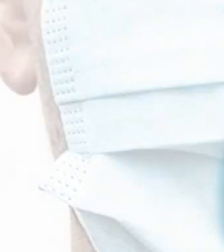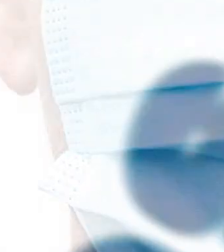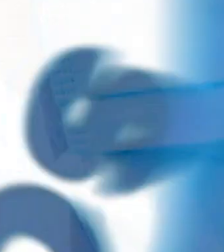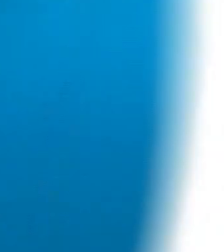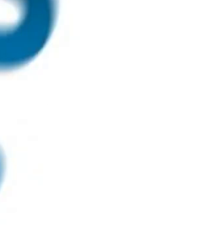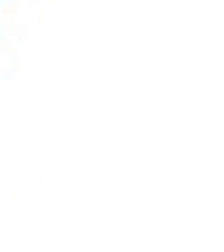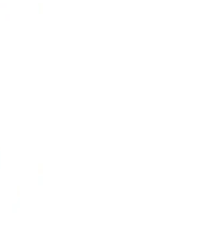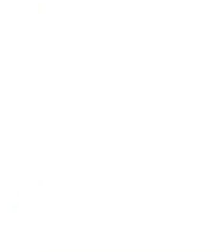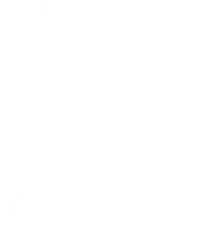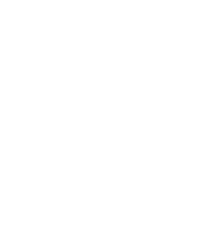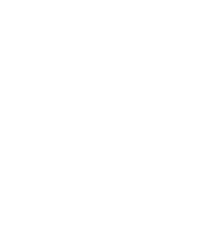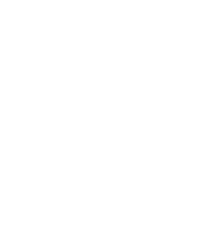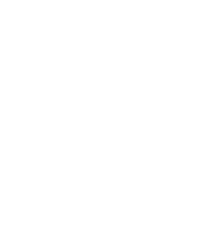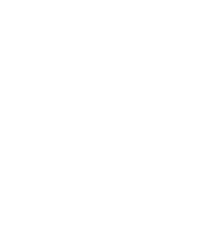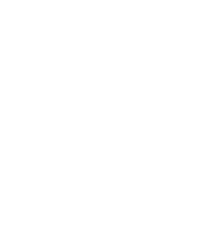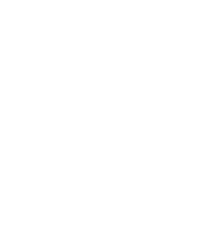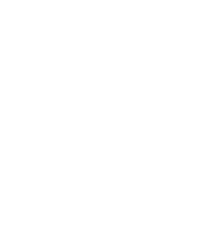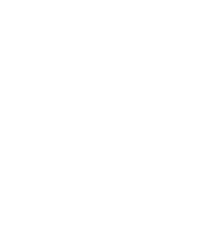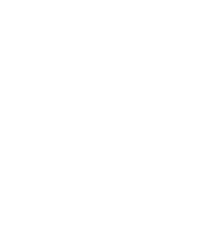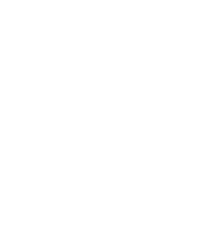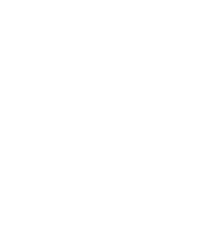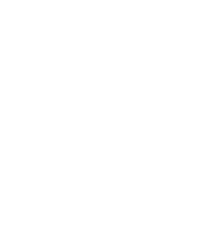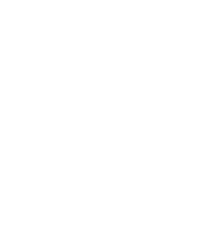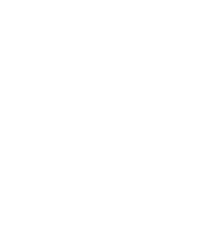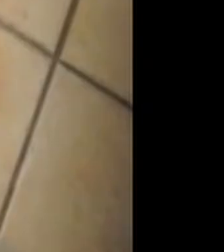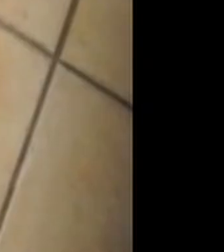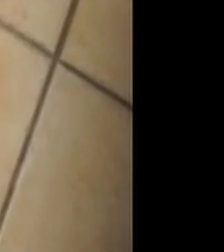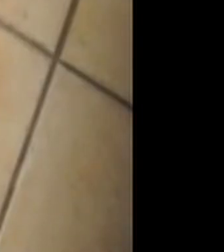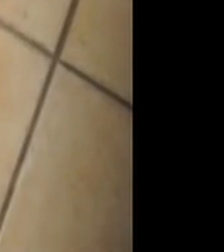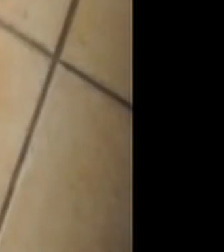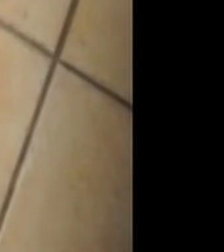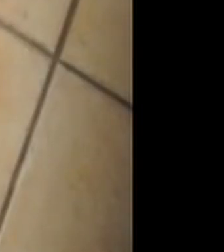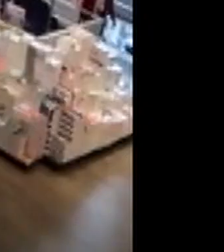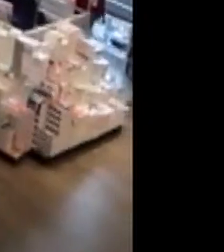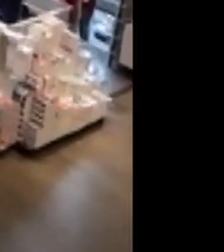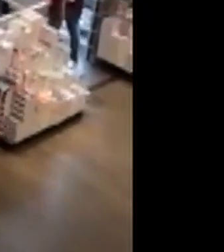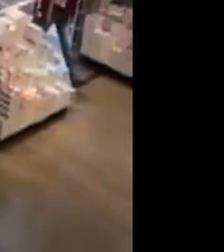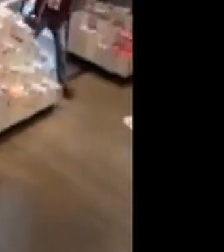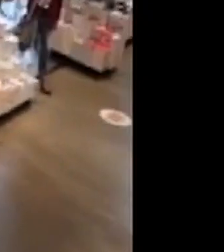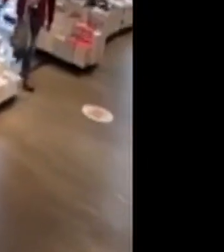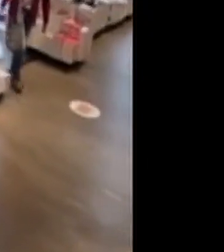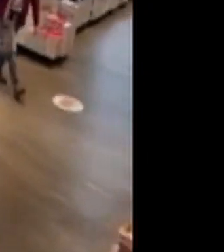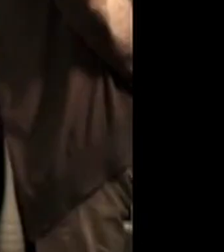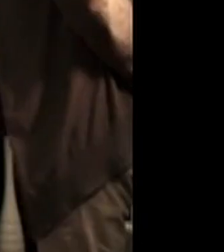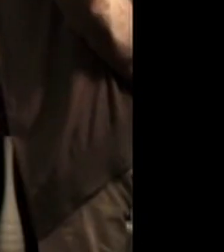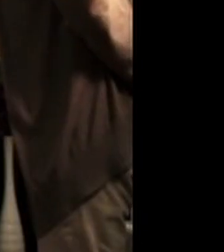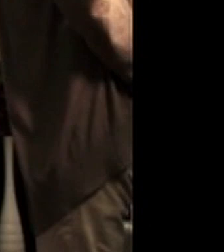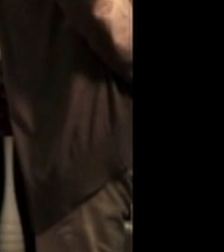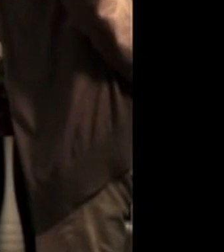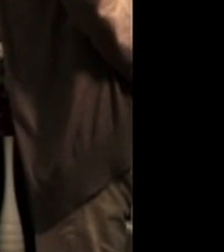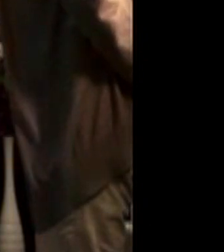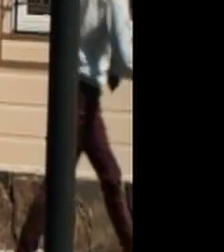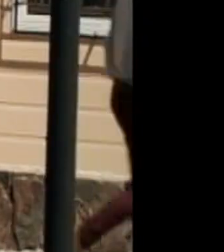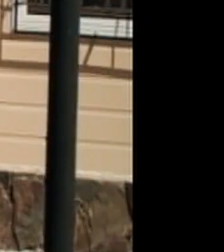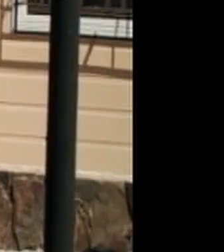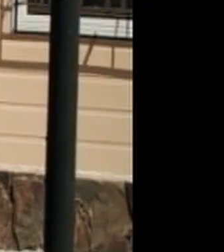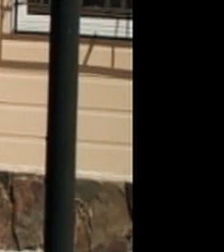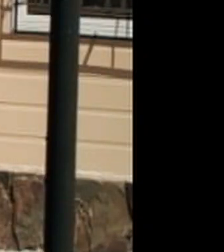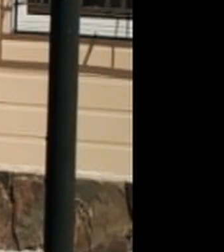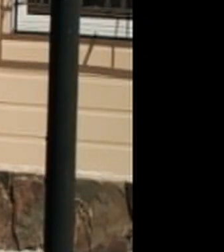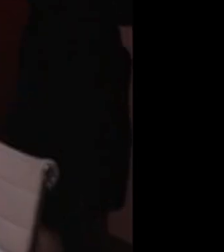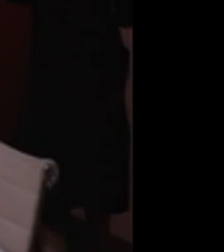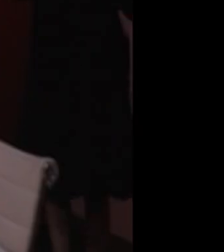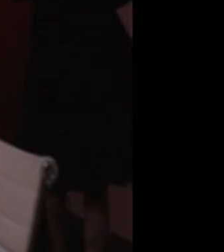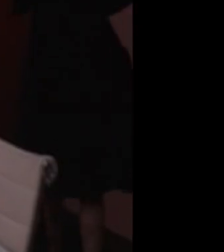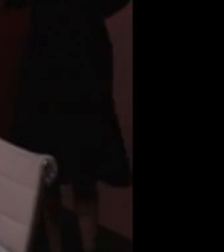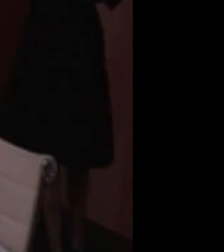públicos hoy más que nunca cuídate la juventud con sus altas y bajas es el tema en